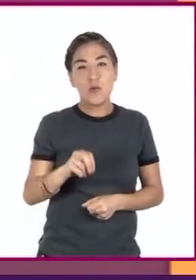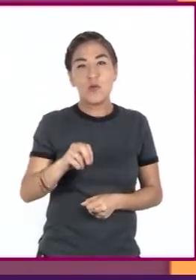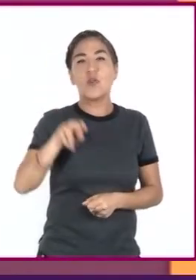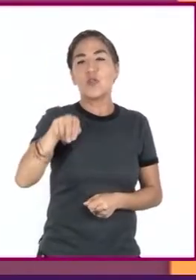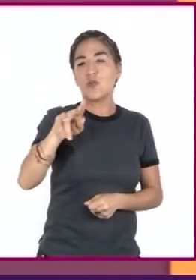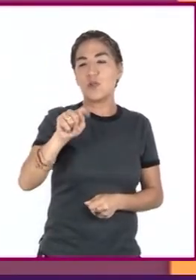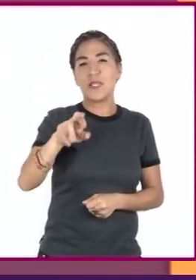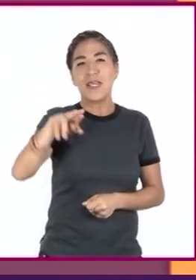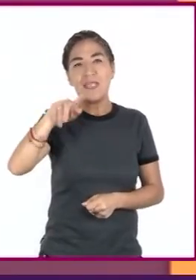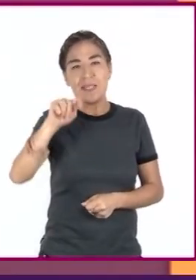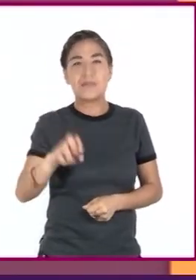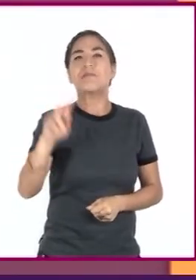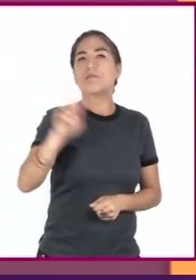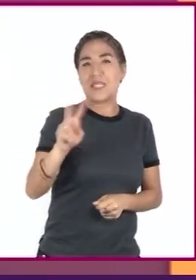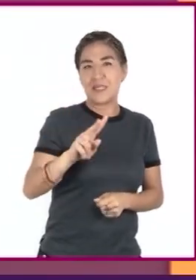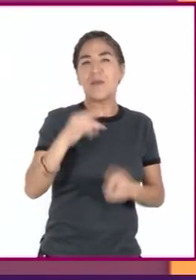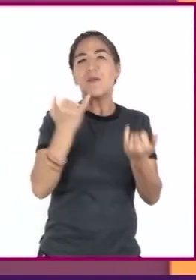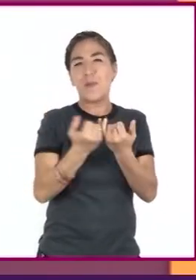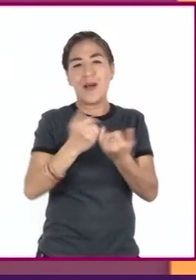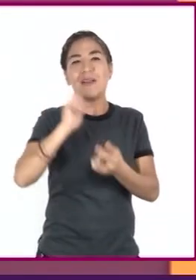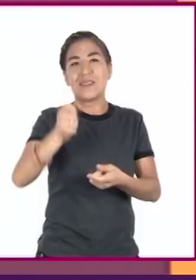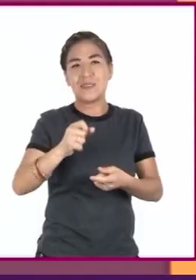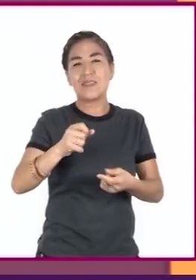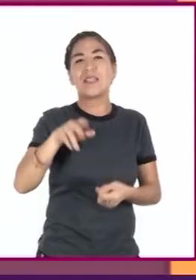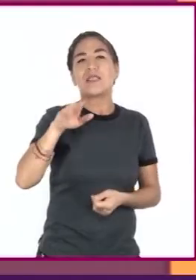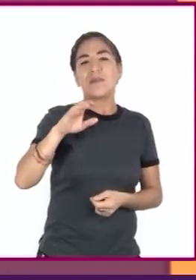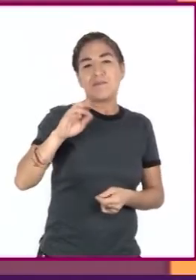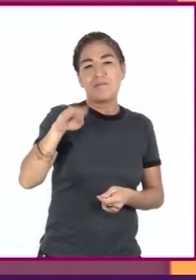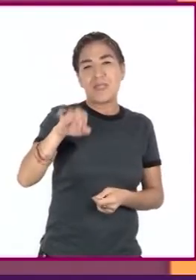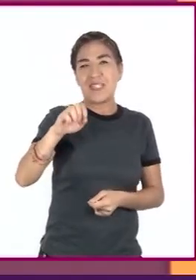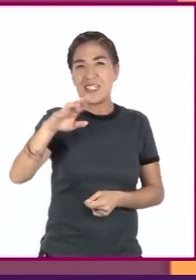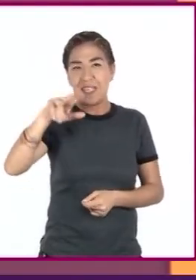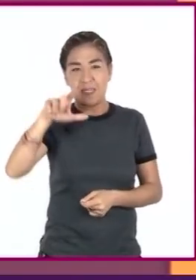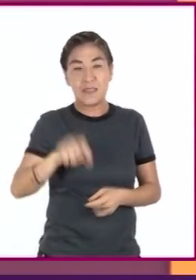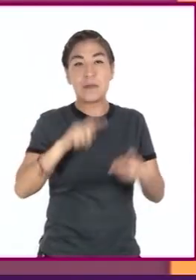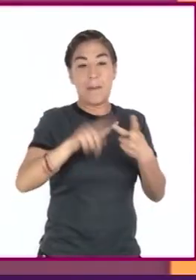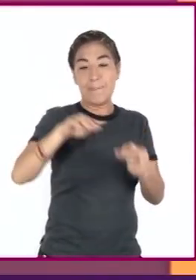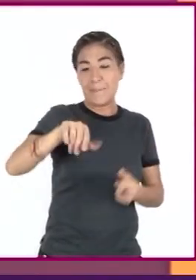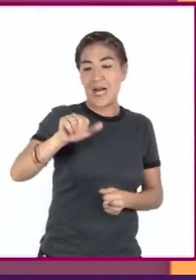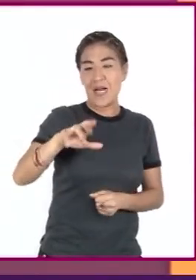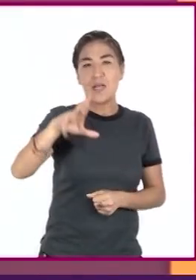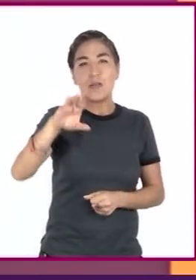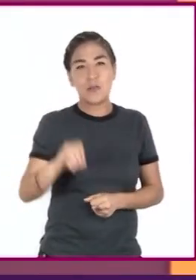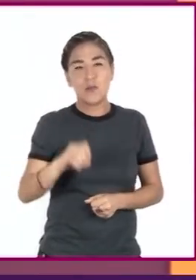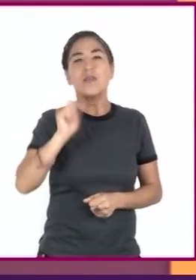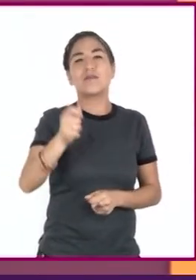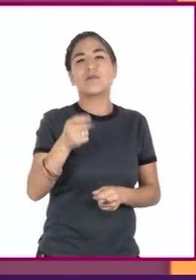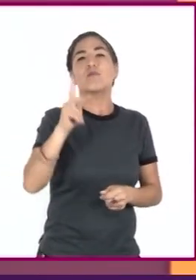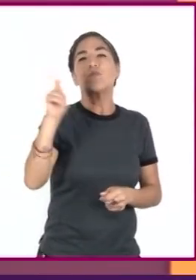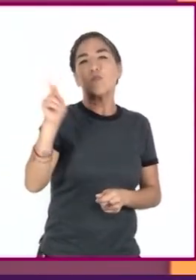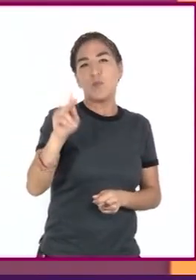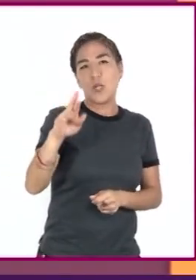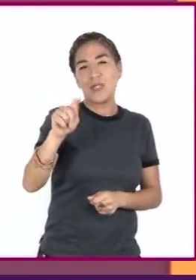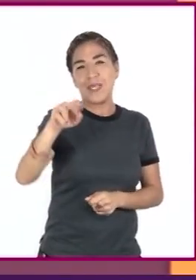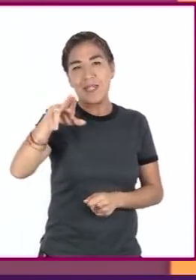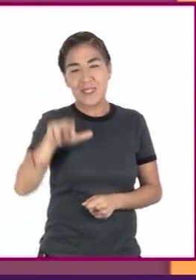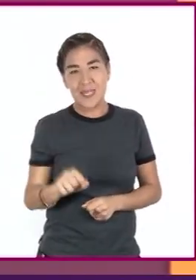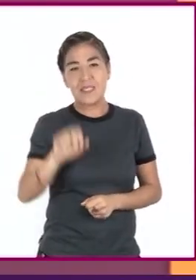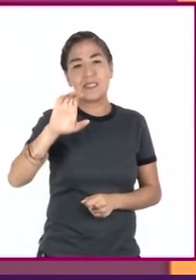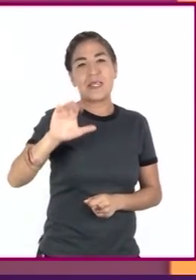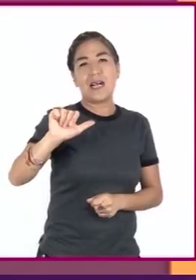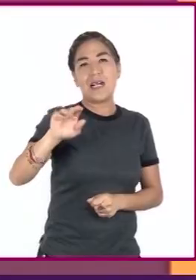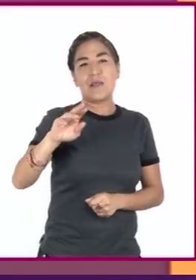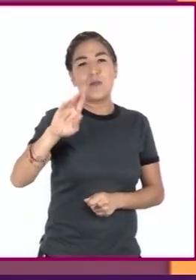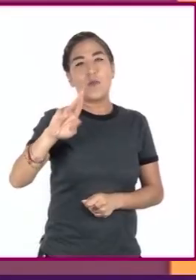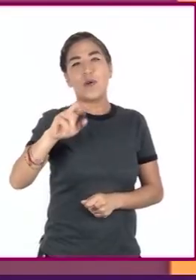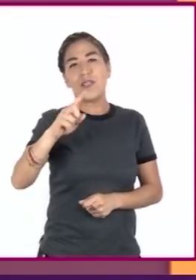las vitaminas y minerales, y macronutrientes, proteínas, lípidos y carbohidratos. Los nutrientes